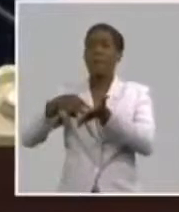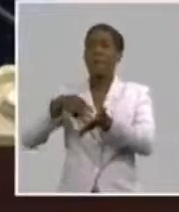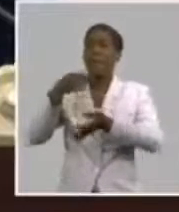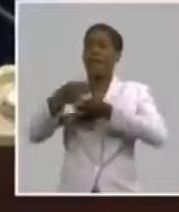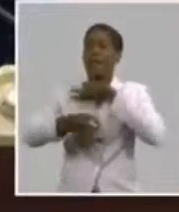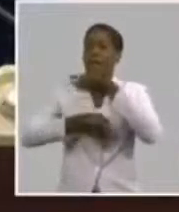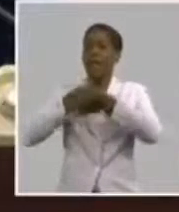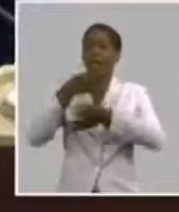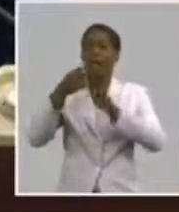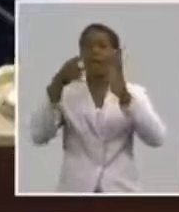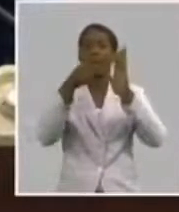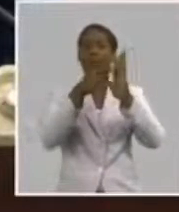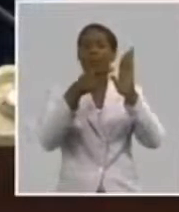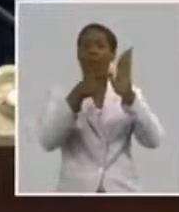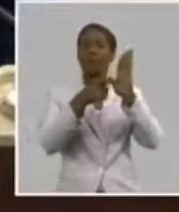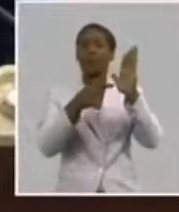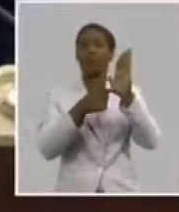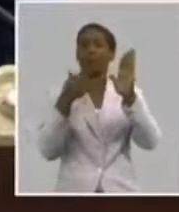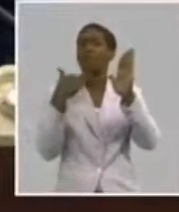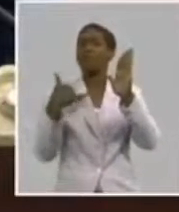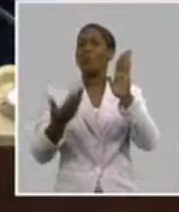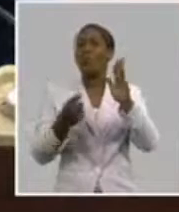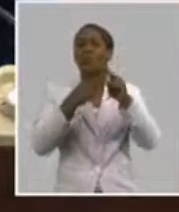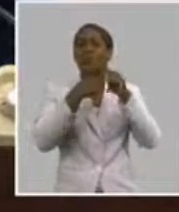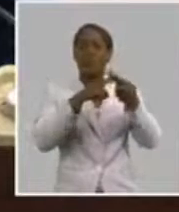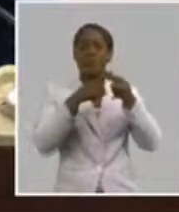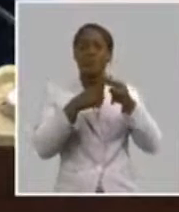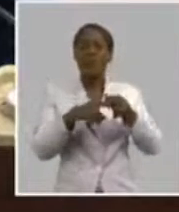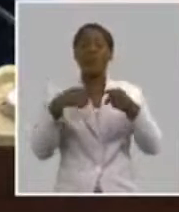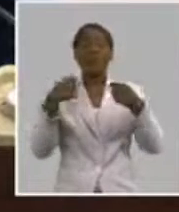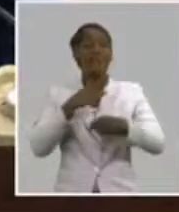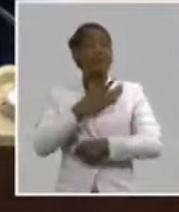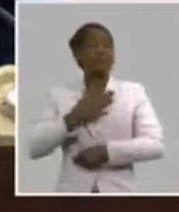Esa es otra cualidad, porque esa cualidad la aprecia mucho nuestro pueblo.